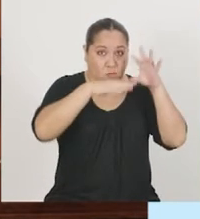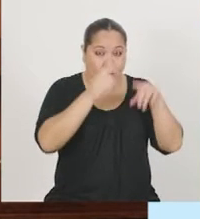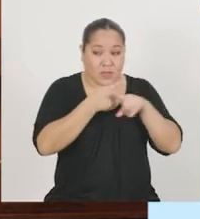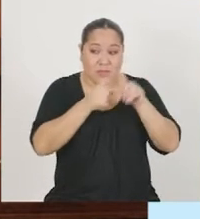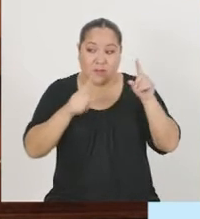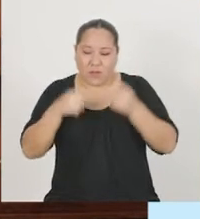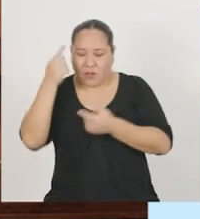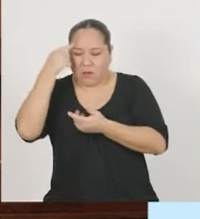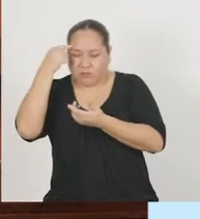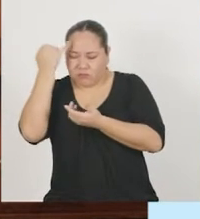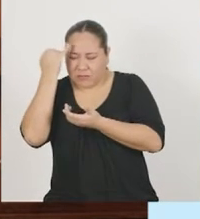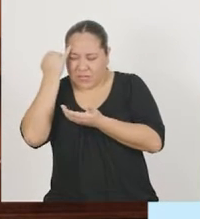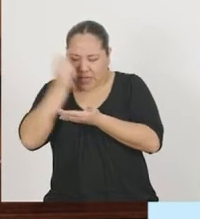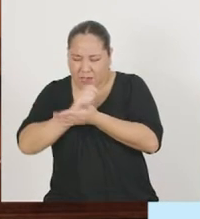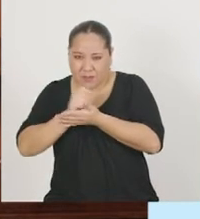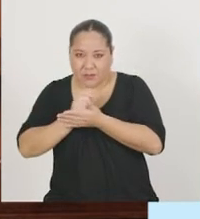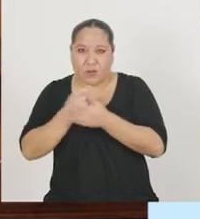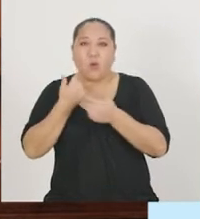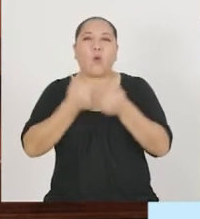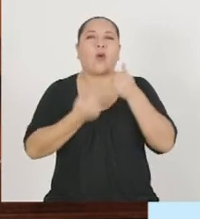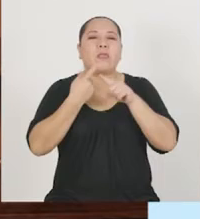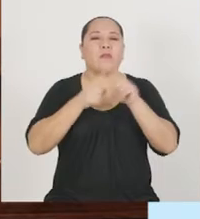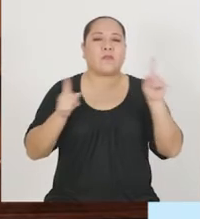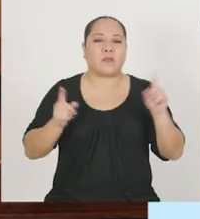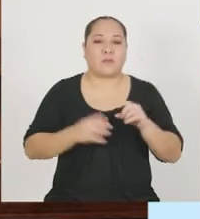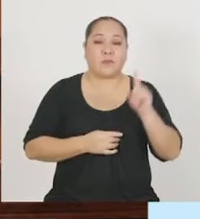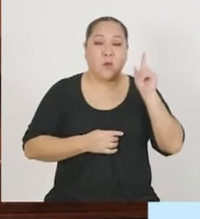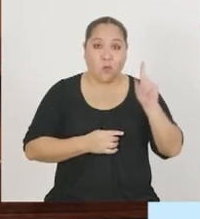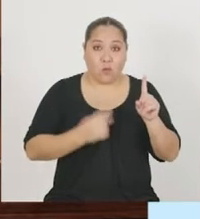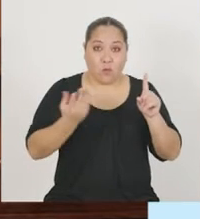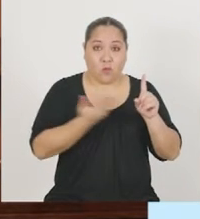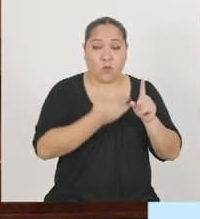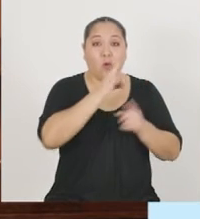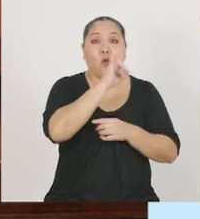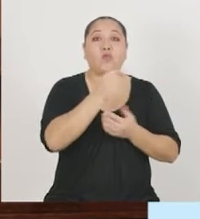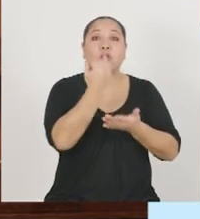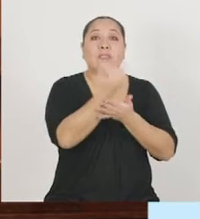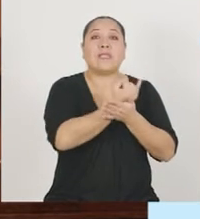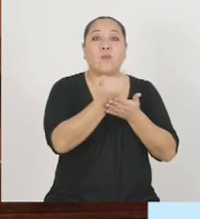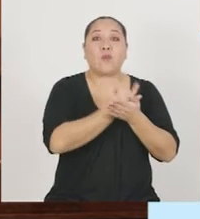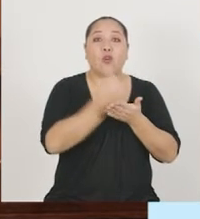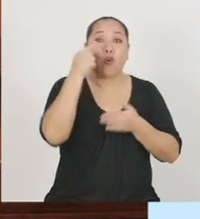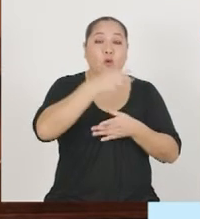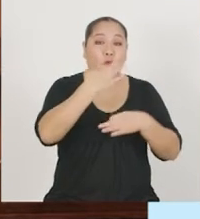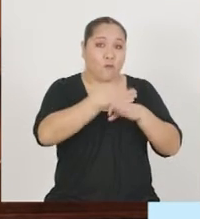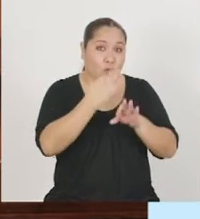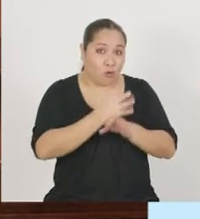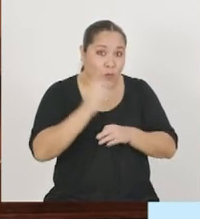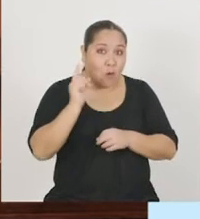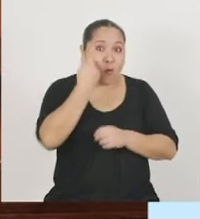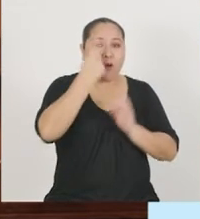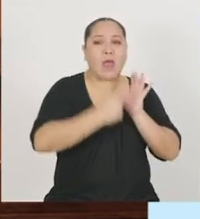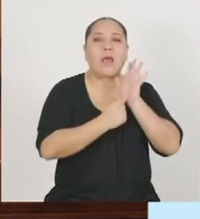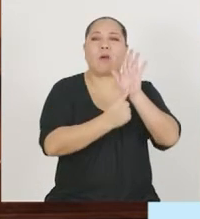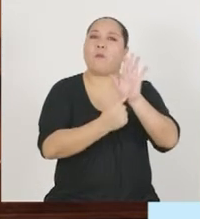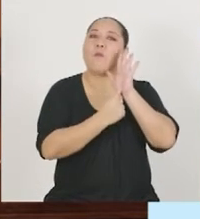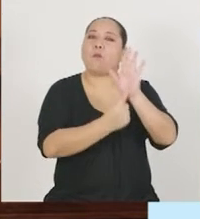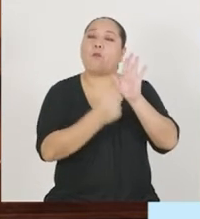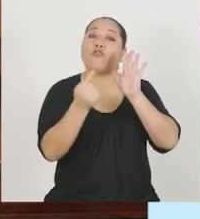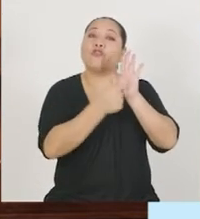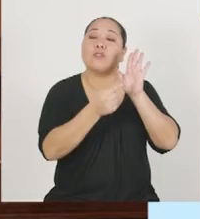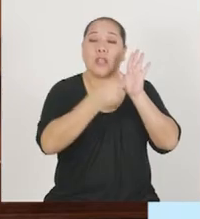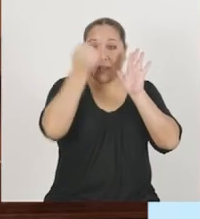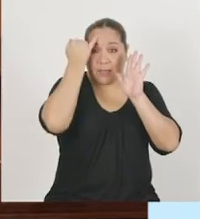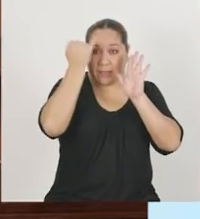brainwriting son las siguientes. Uno, el uso del dibujo como herramienta única para representar las ideas